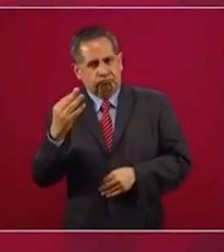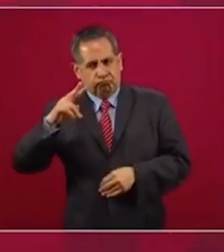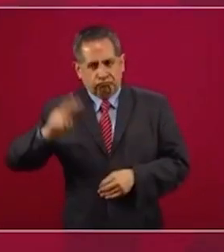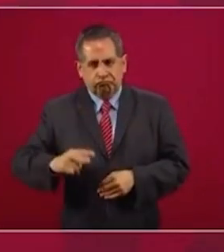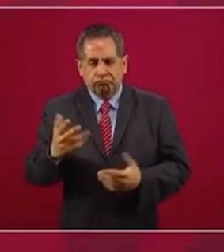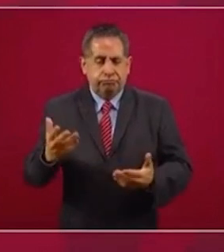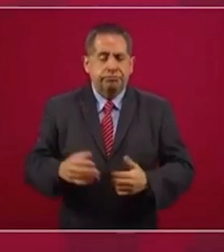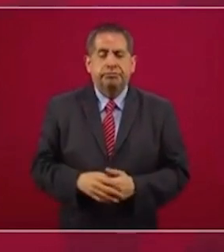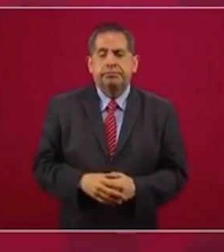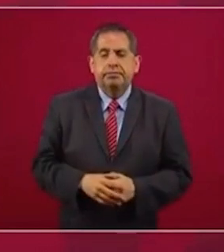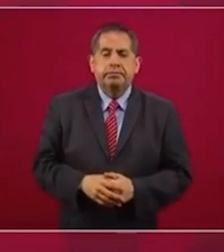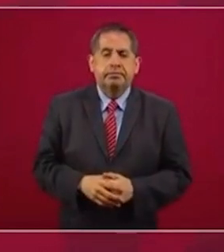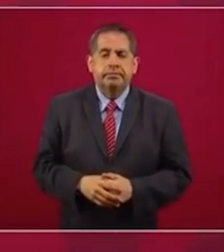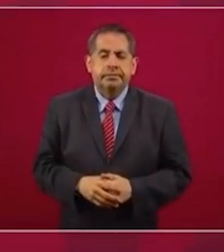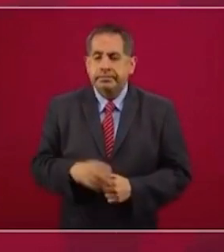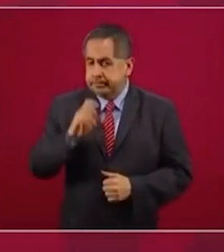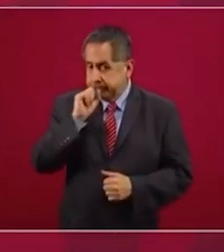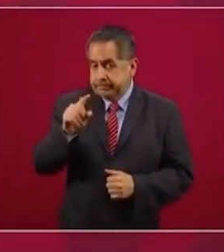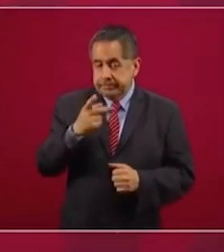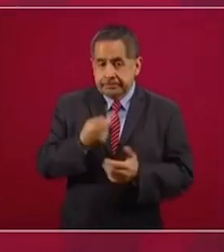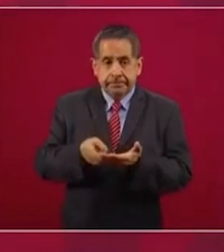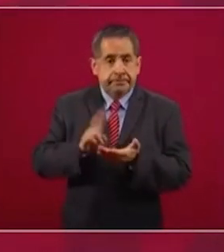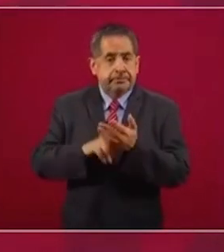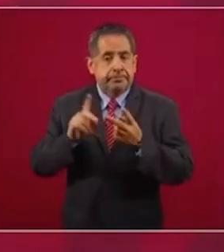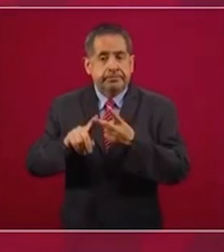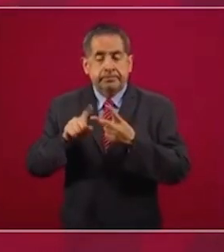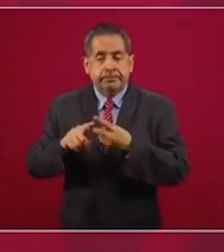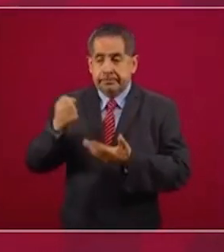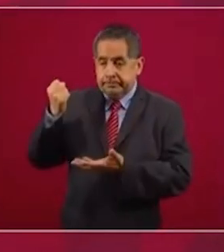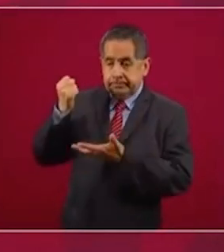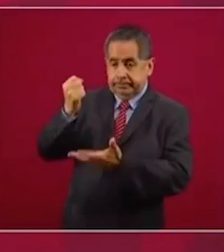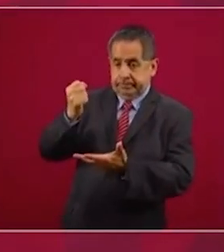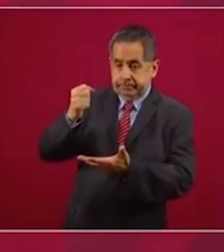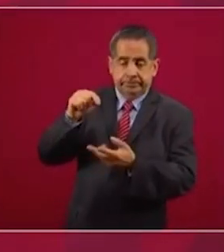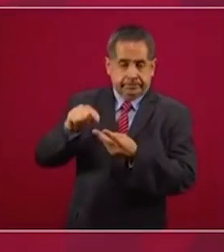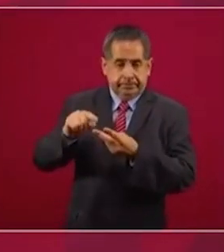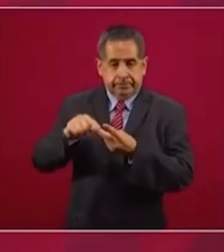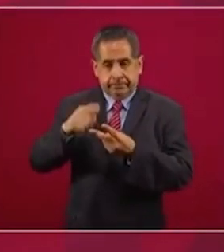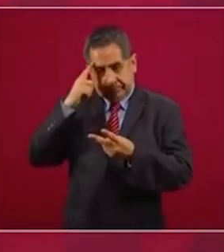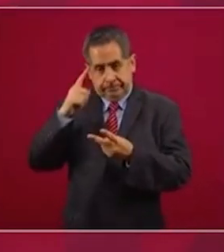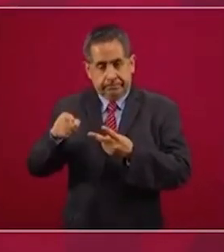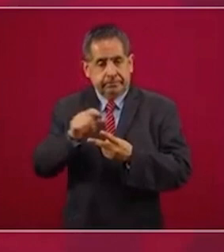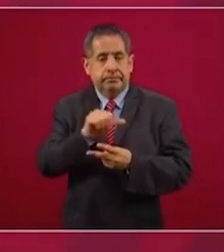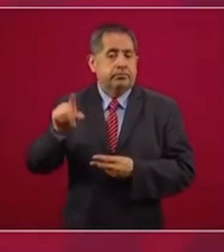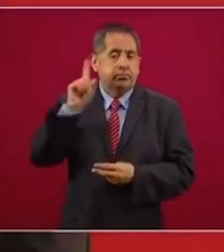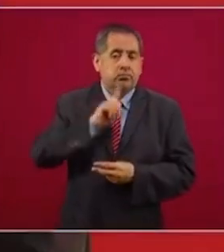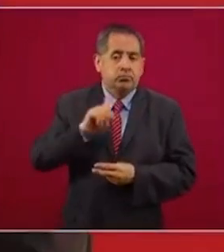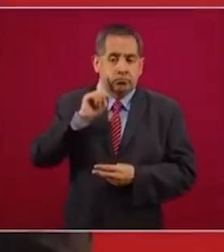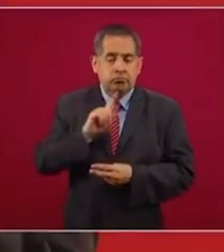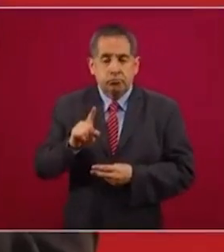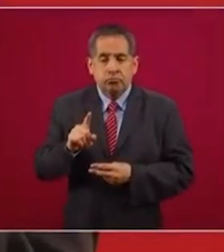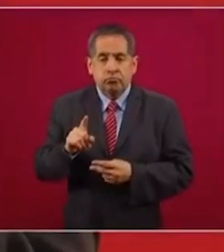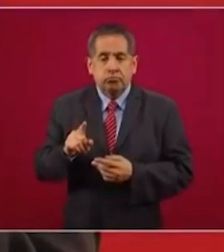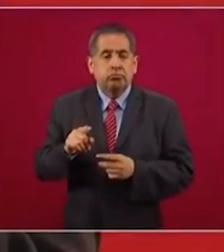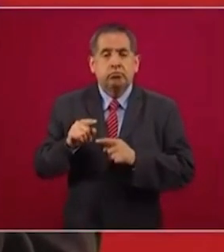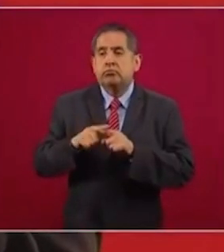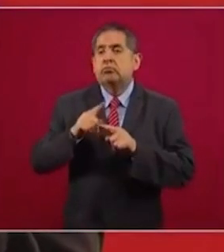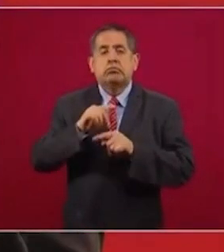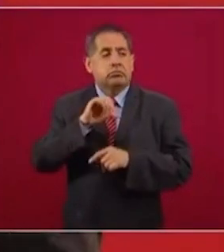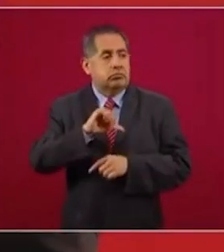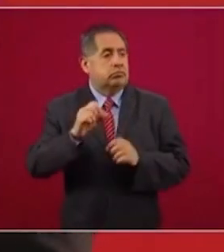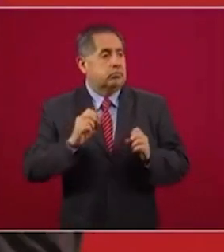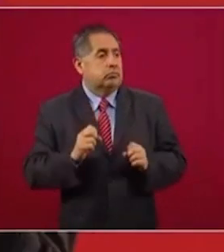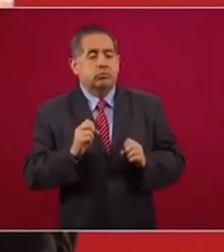por otro lado, estamos trabajando el presupuesto para las mujeres, está en muchos lugares,